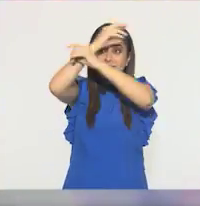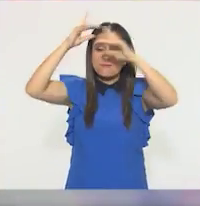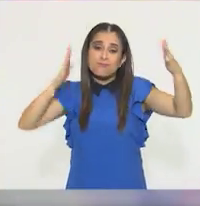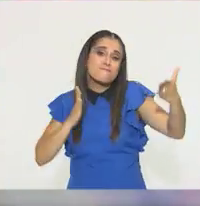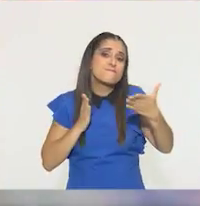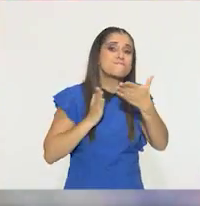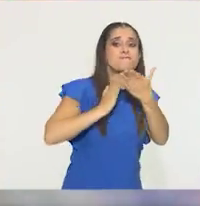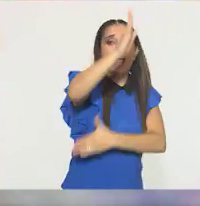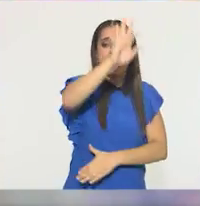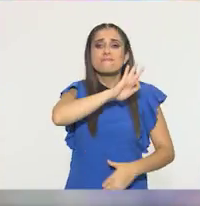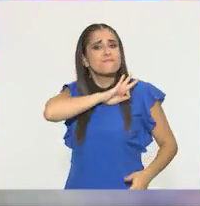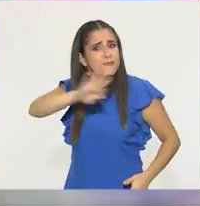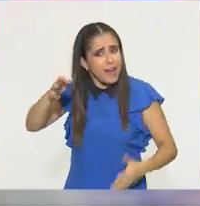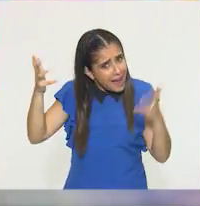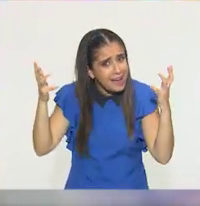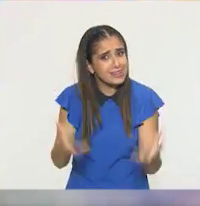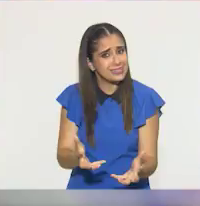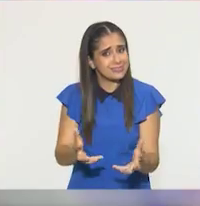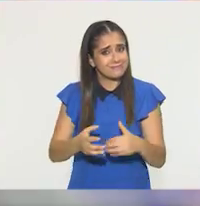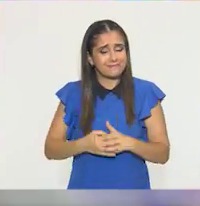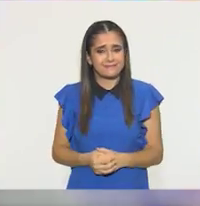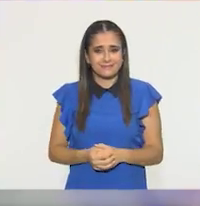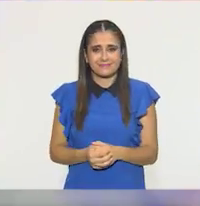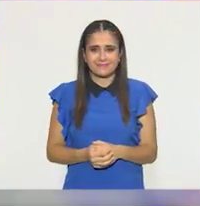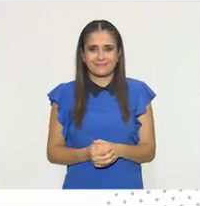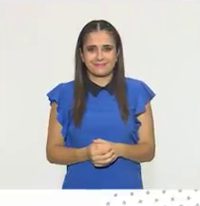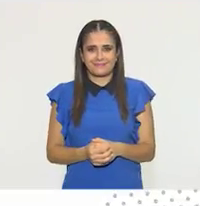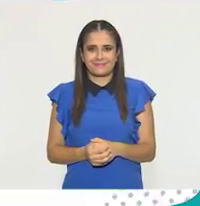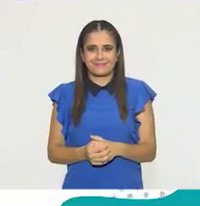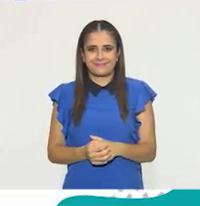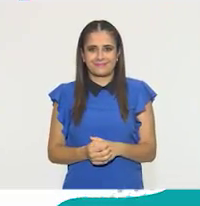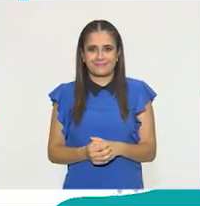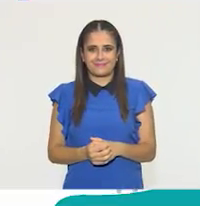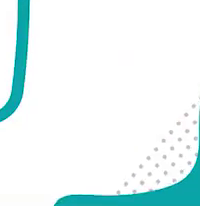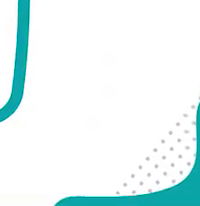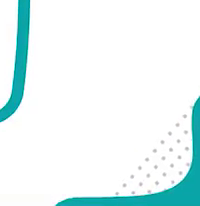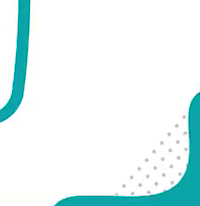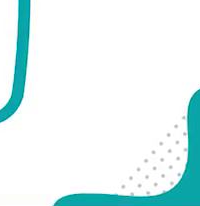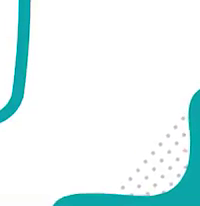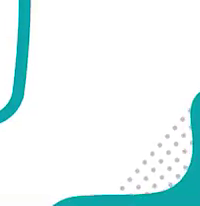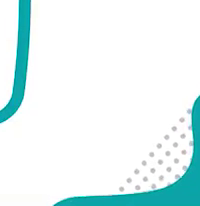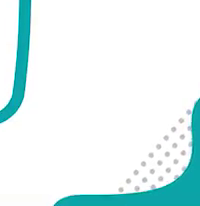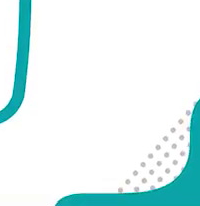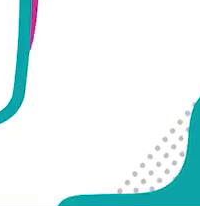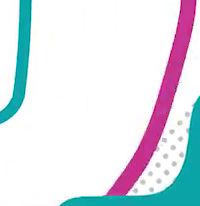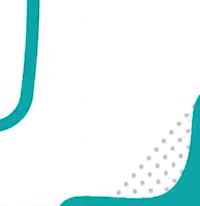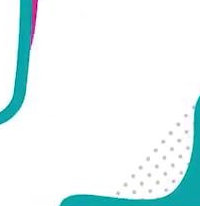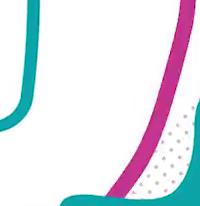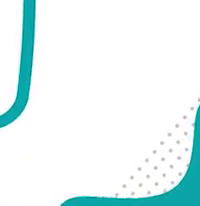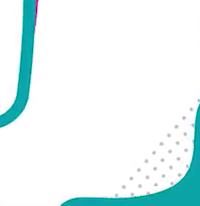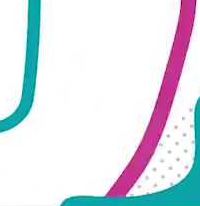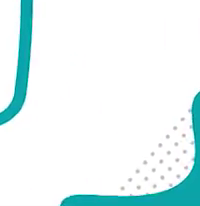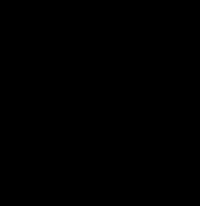abrir tu mente y alcanzar tus sueños. El universo enseñó existen fronteras